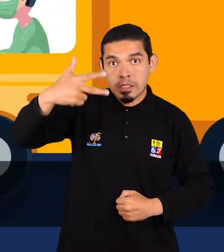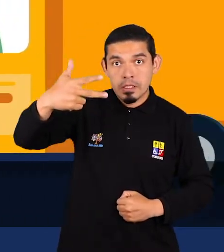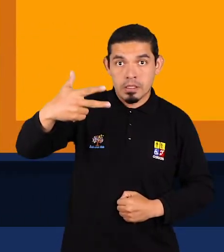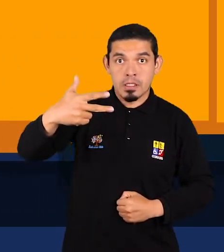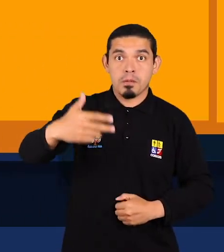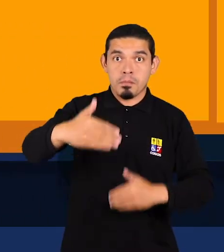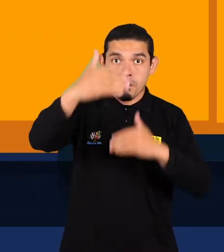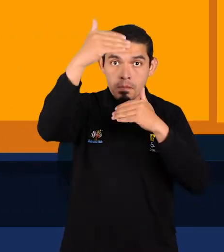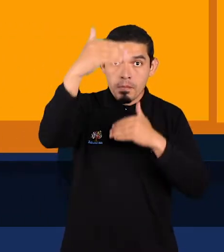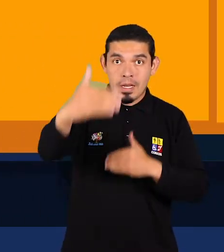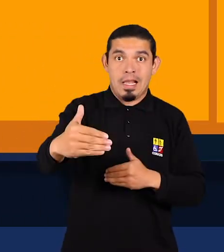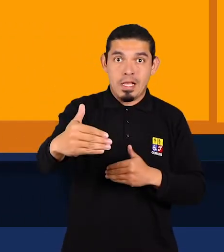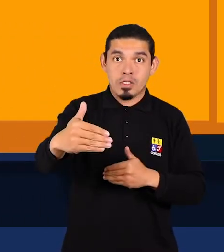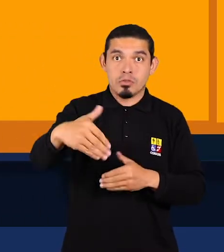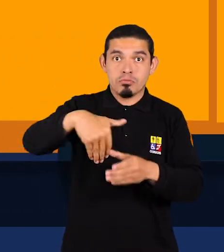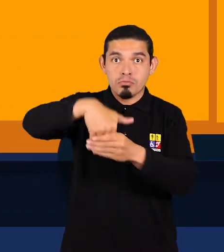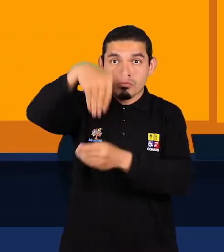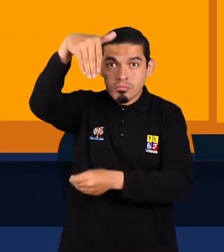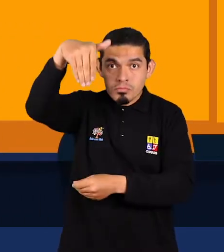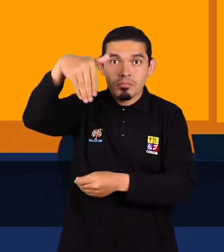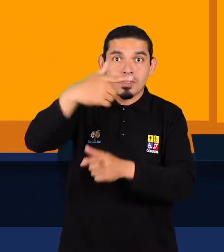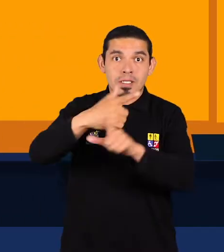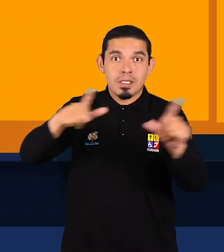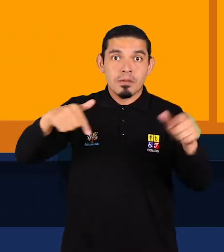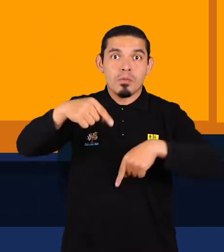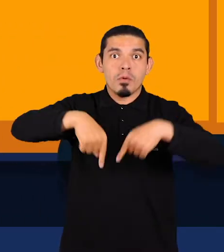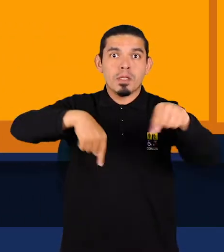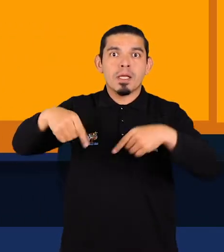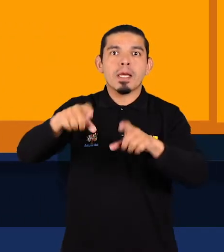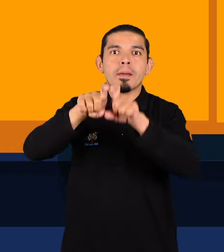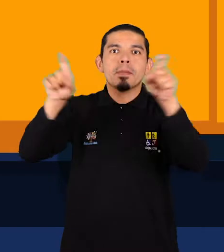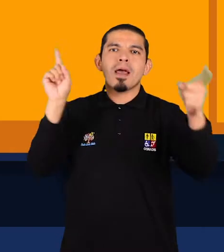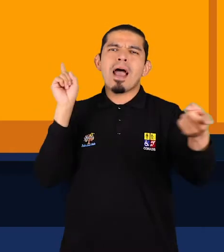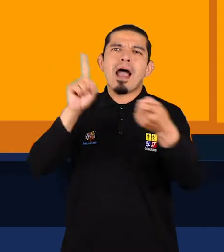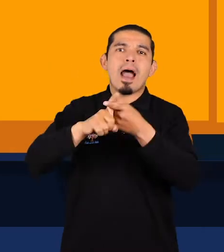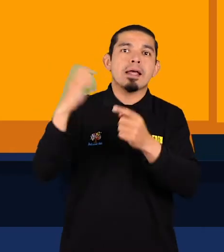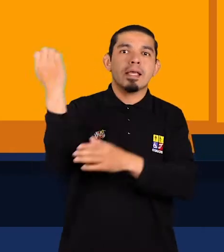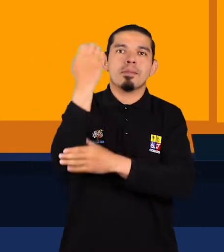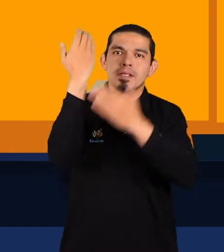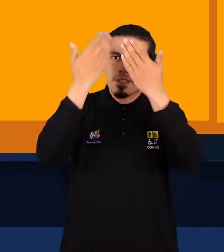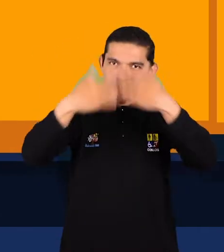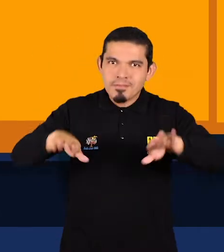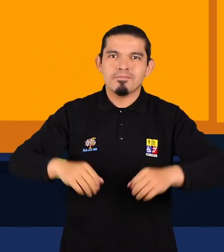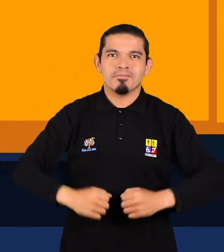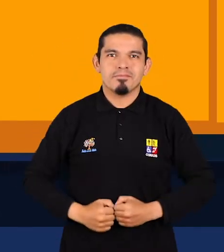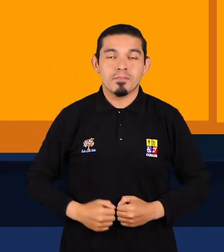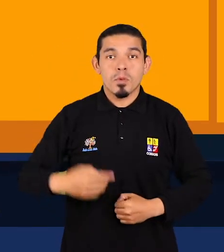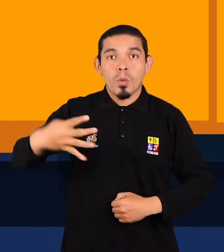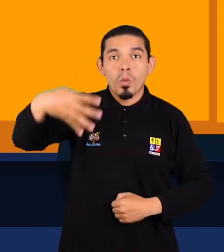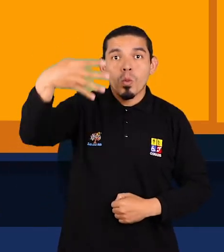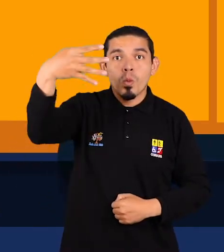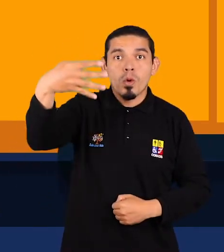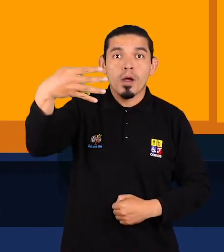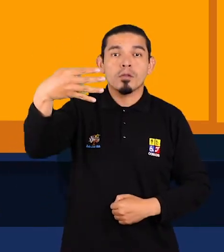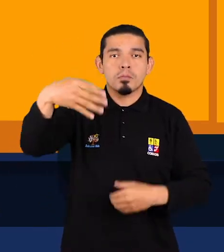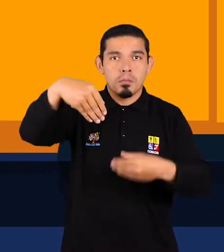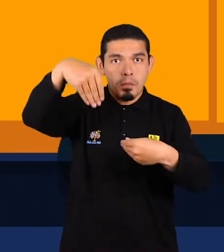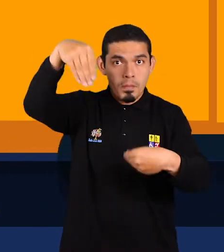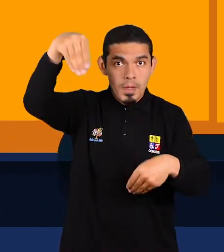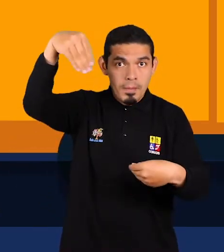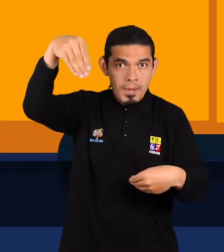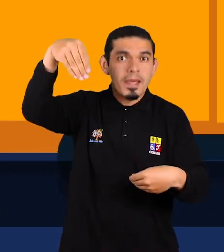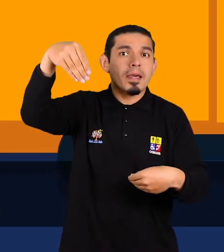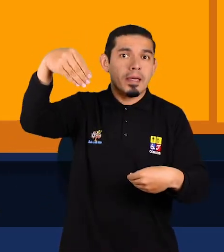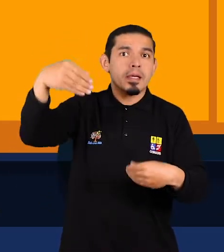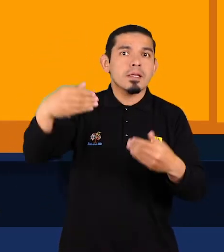La vigencia del salvoconducto para empresas estará vigente hasta el final de la emergencia sanitaria. 4. En el salvoconducto deberá